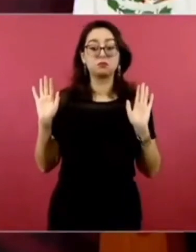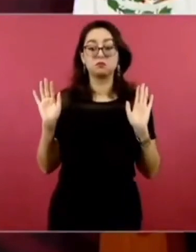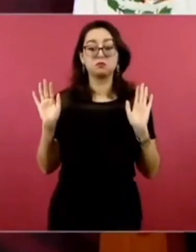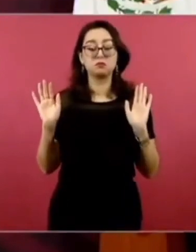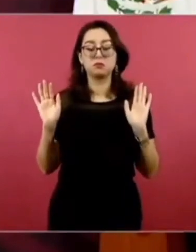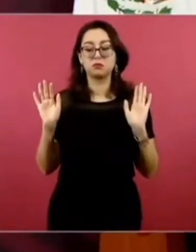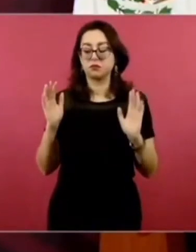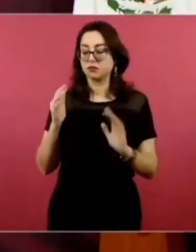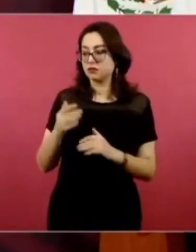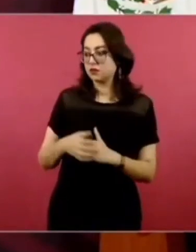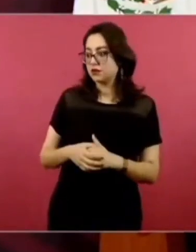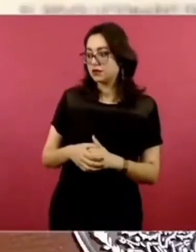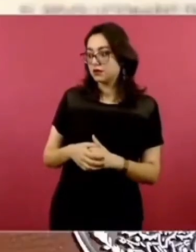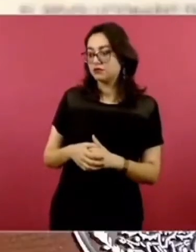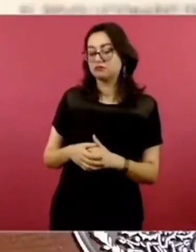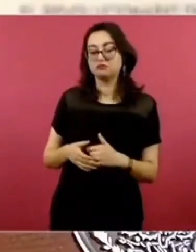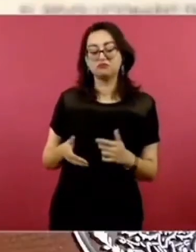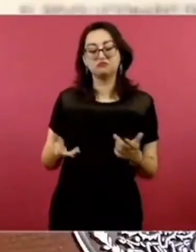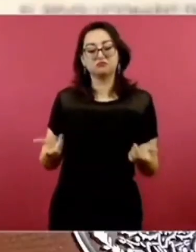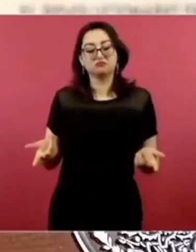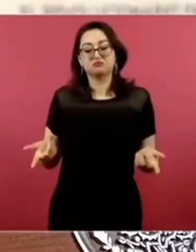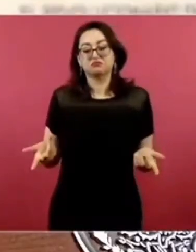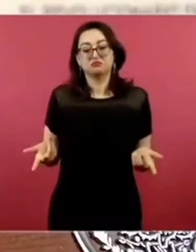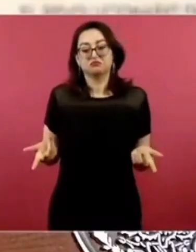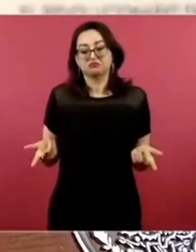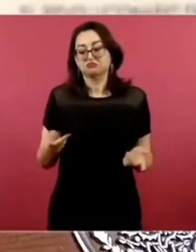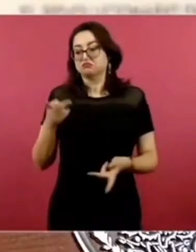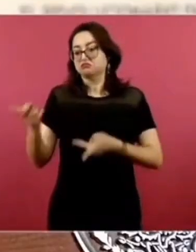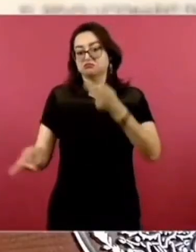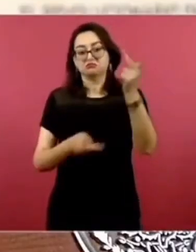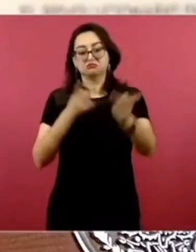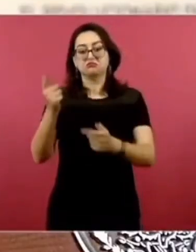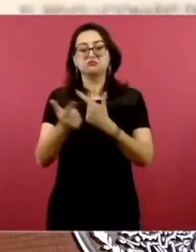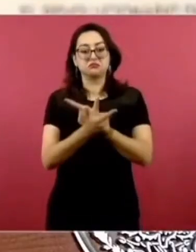preguntar cualquier cosa.